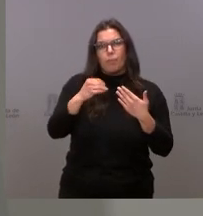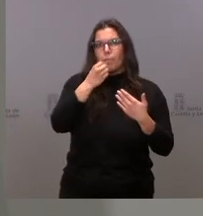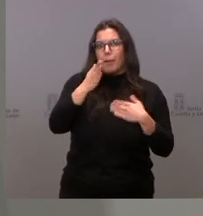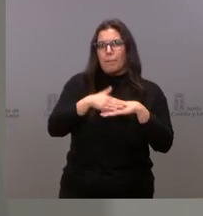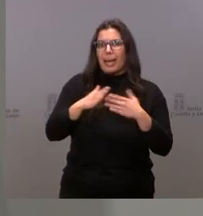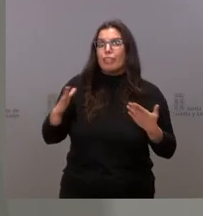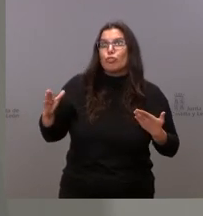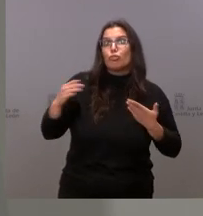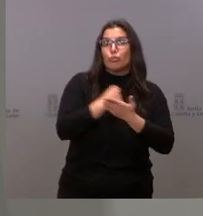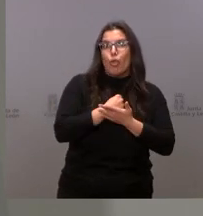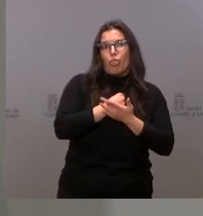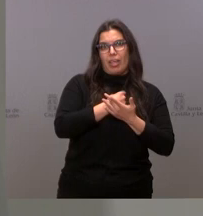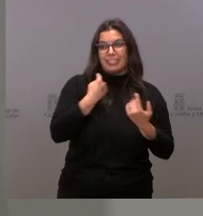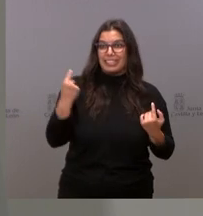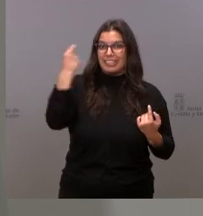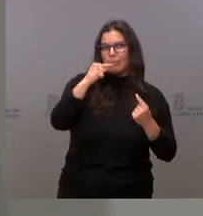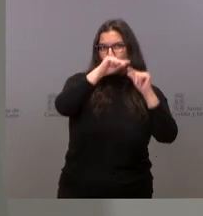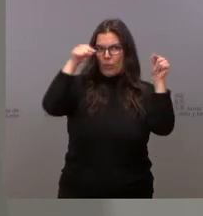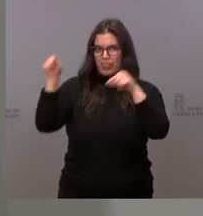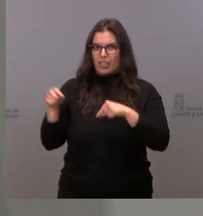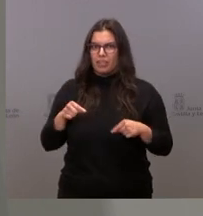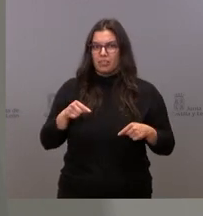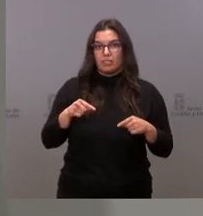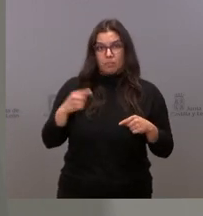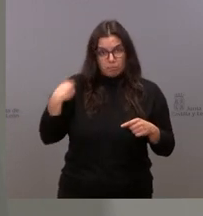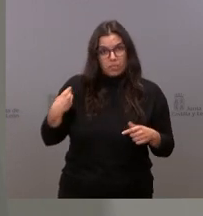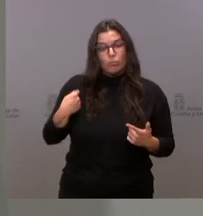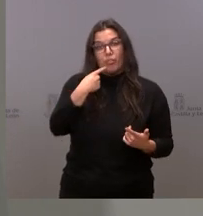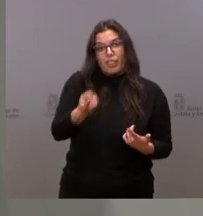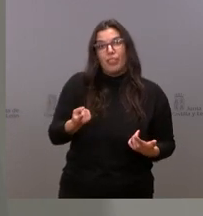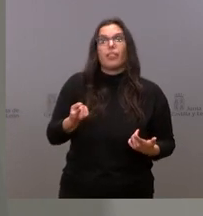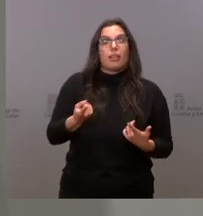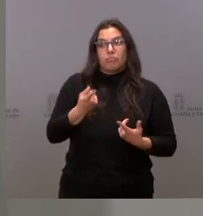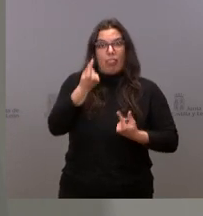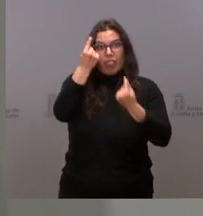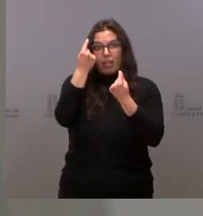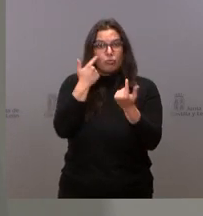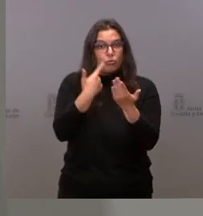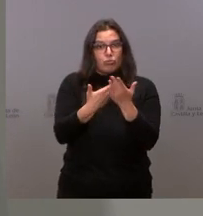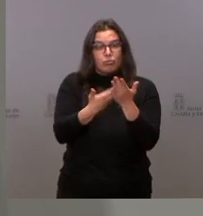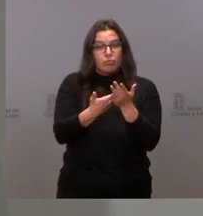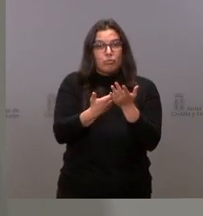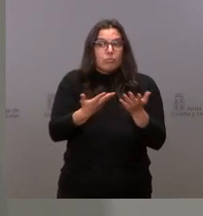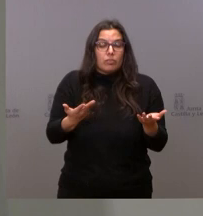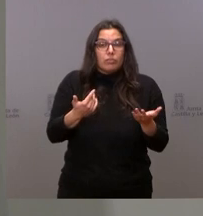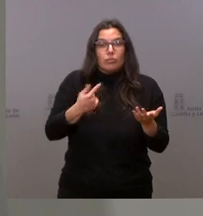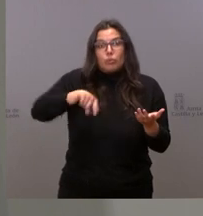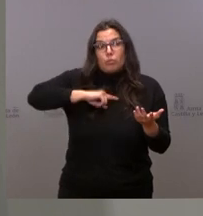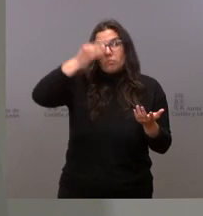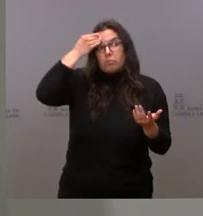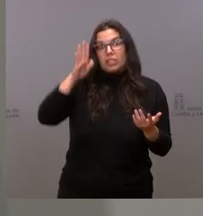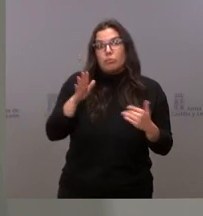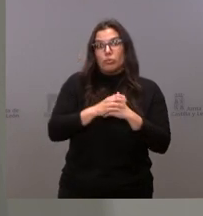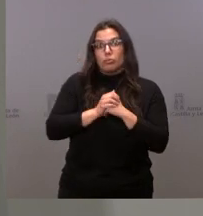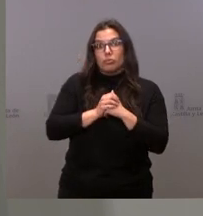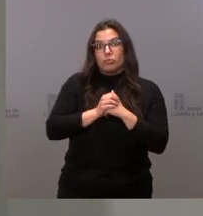y cada una de las provincias. Y así lo dicen los números. Y creemos que